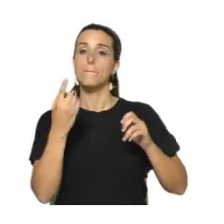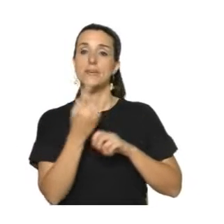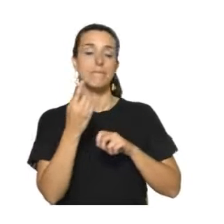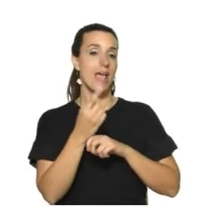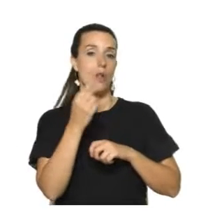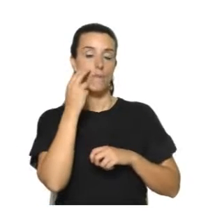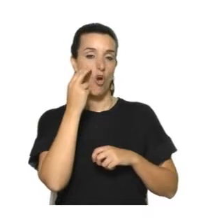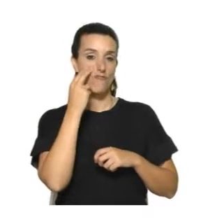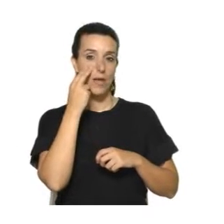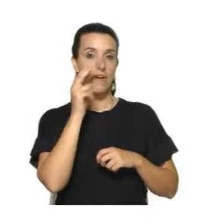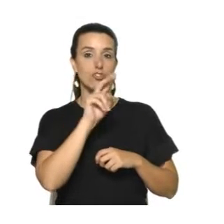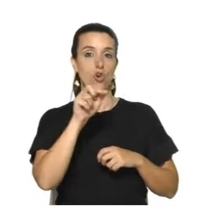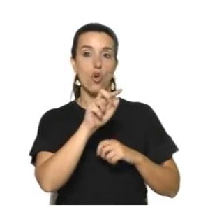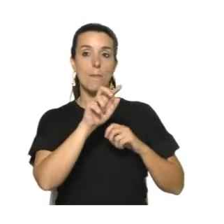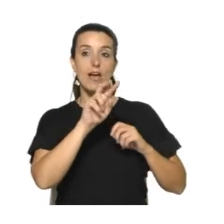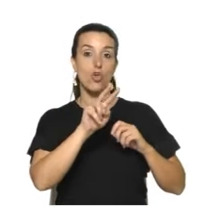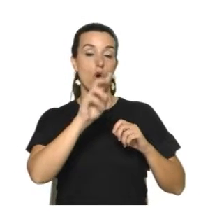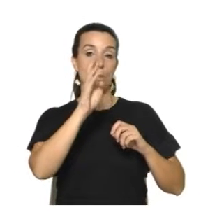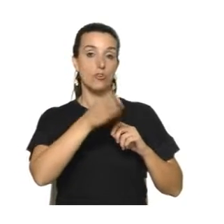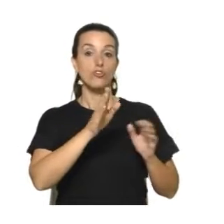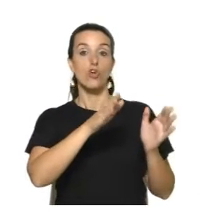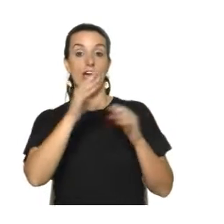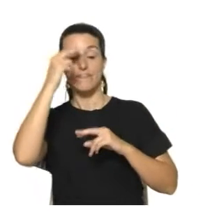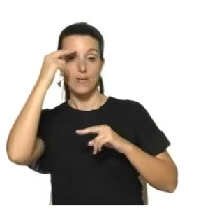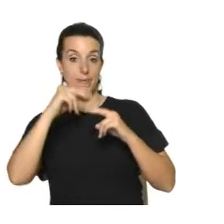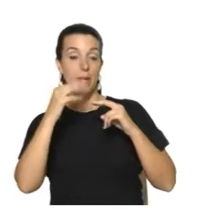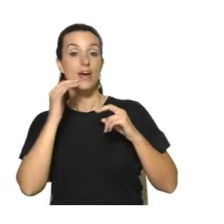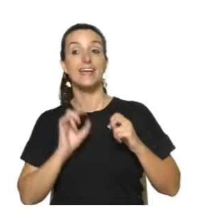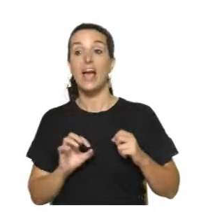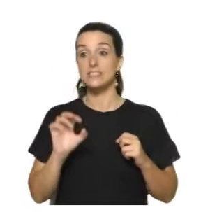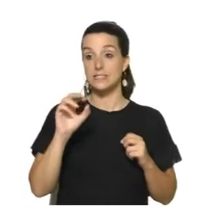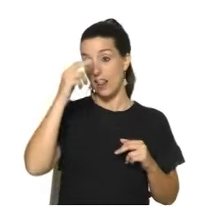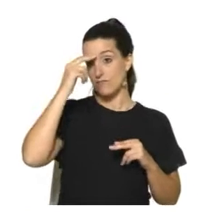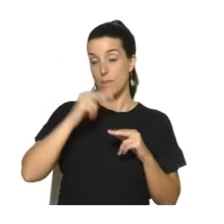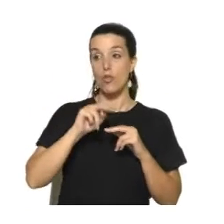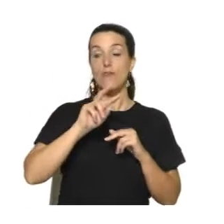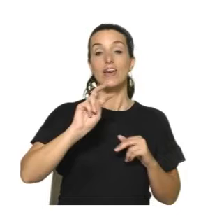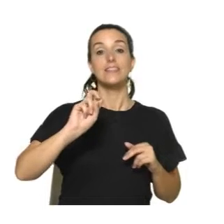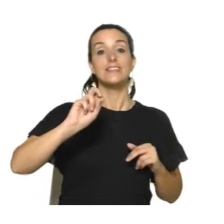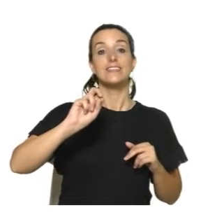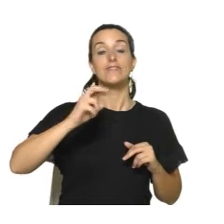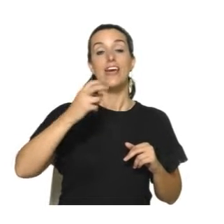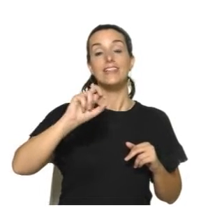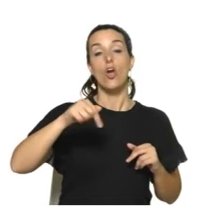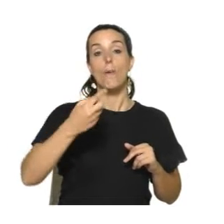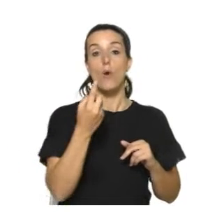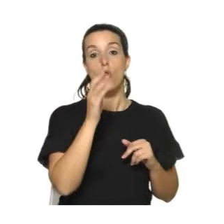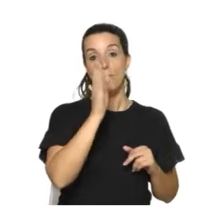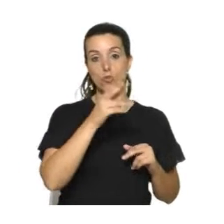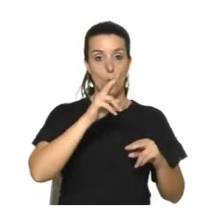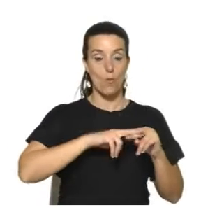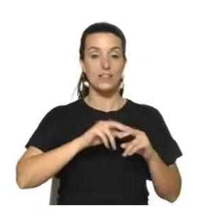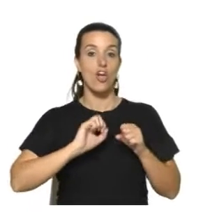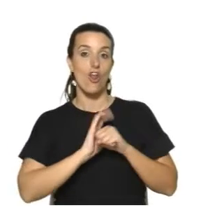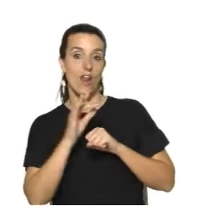con el 22,2% del total. Las enfermedades oncológicas causaron el 20,1% de las muertes y el COVID